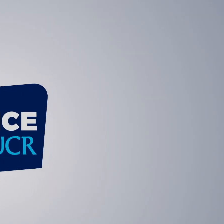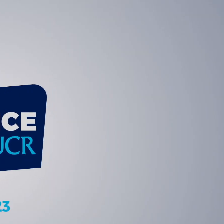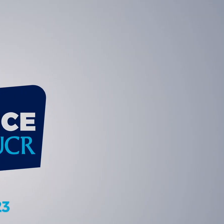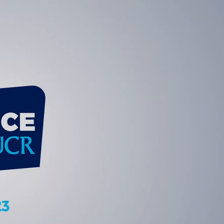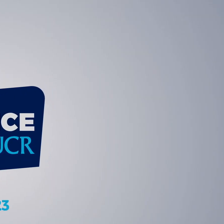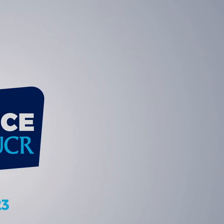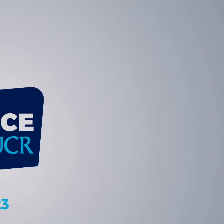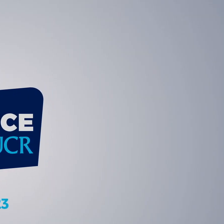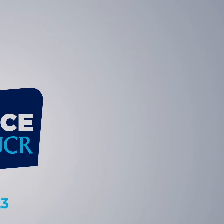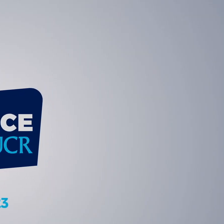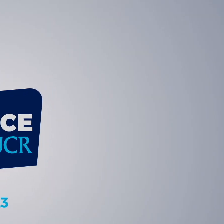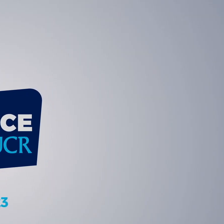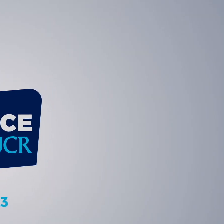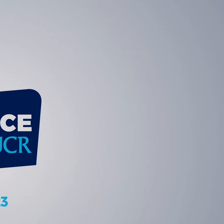¡Suscríbete! ¡Suscríbete! ¡Suscríbete! ¡Suscríbete!